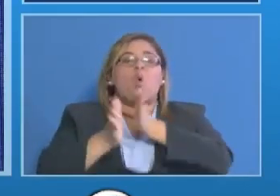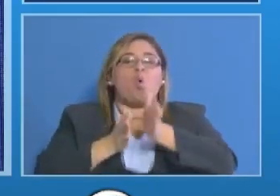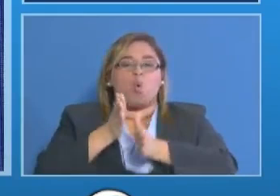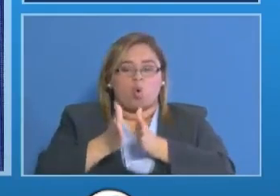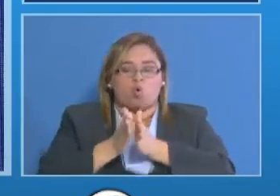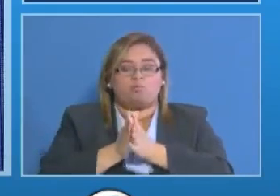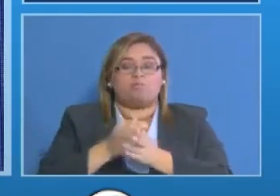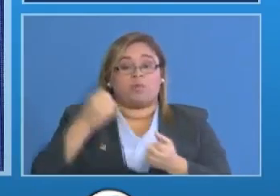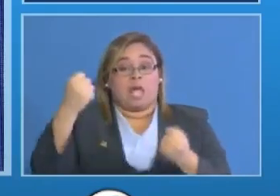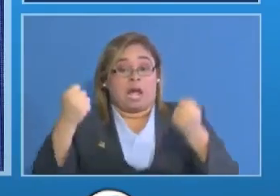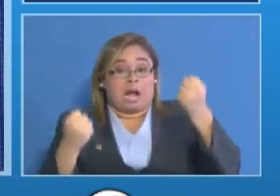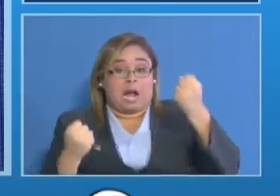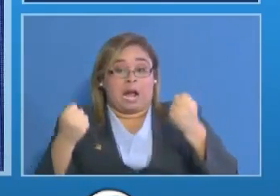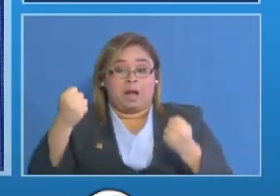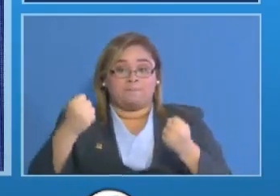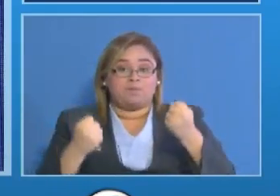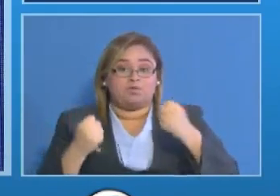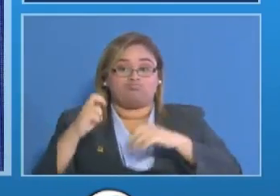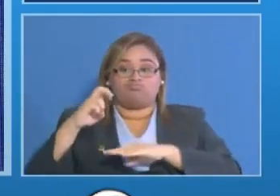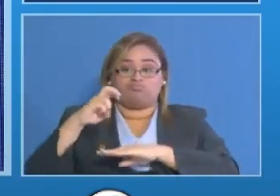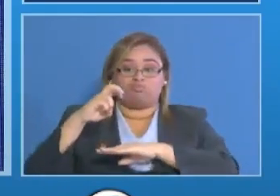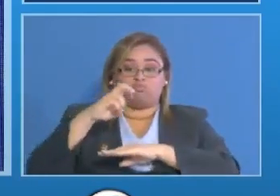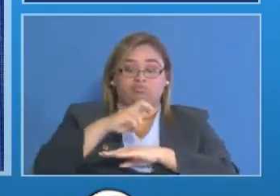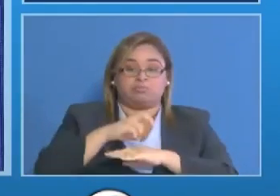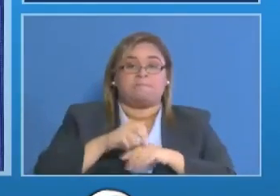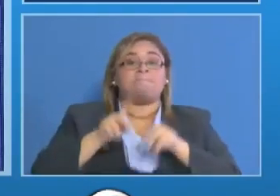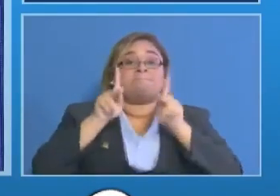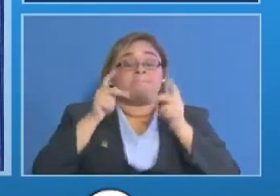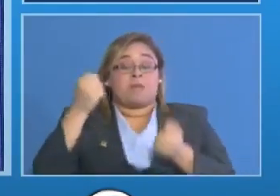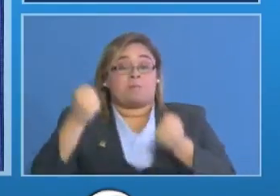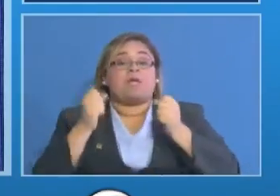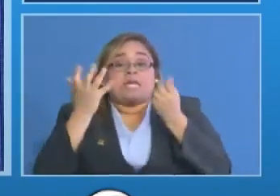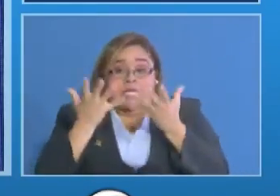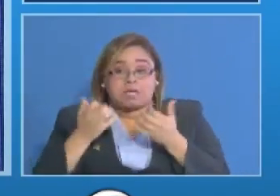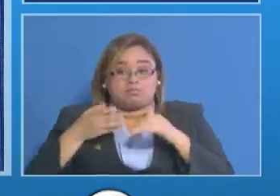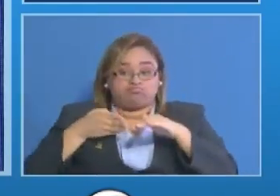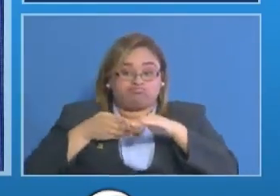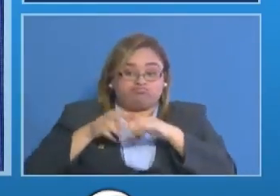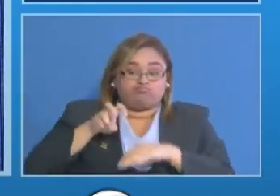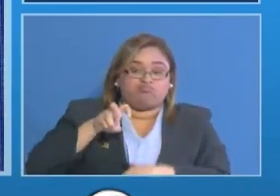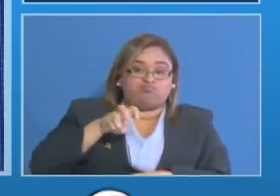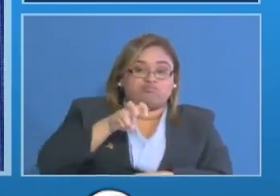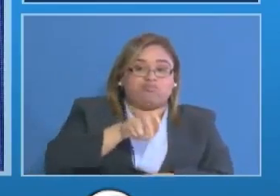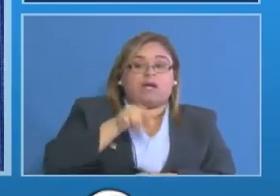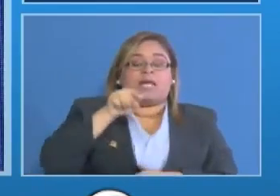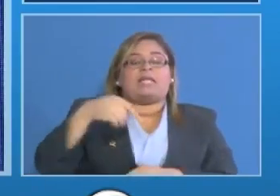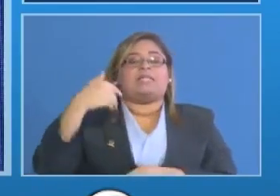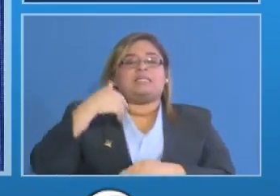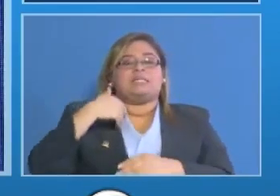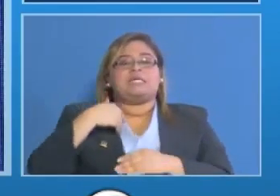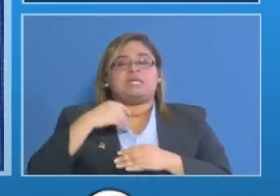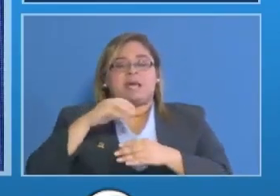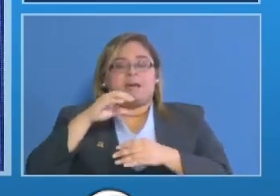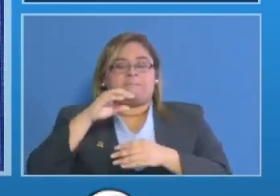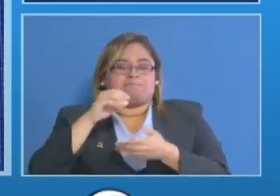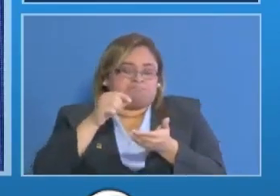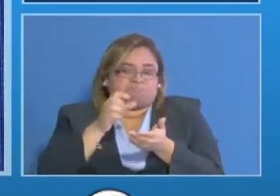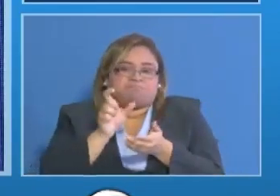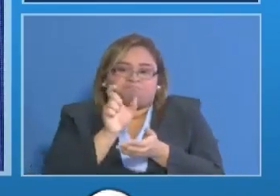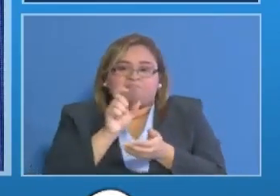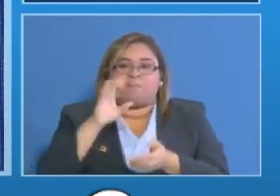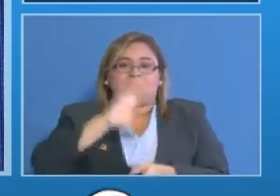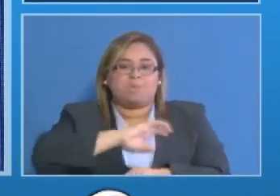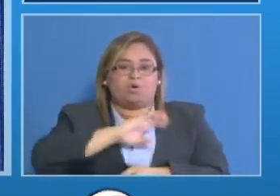volquete y su ayudante trataron de pasar un dispositivo preventivo policial y al momento de